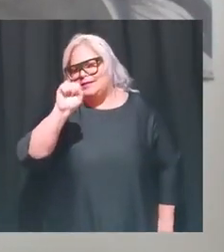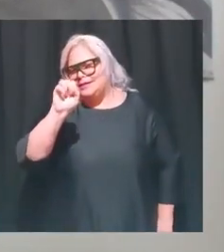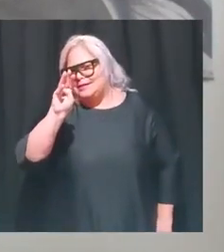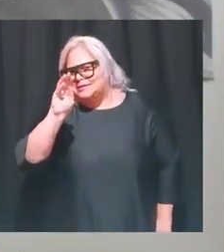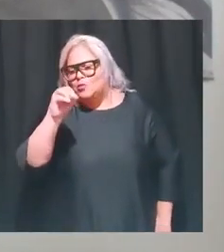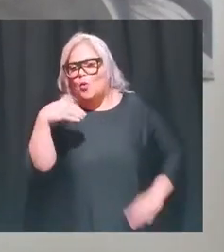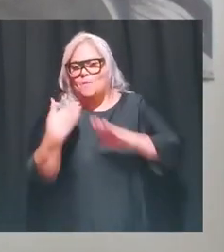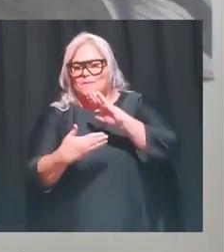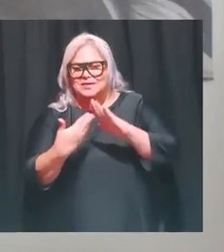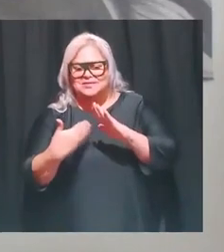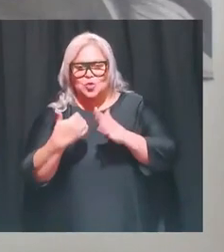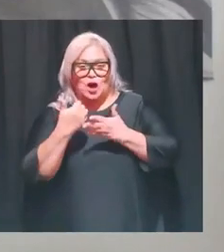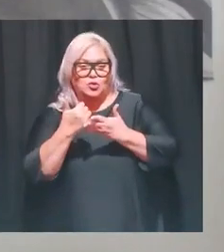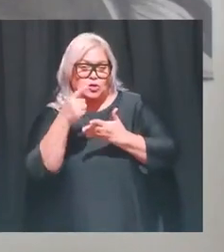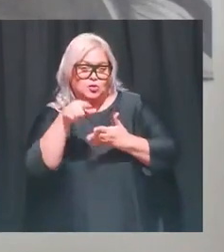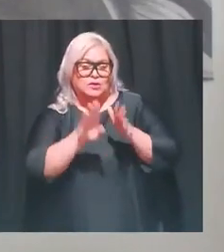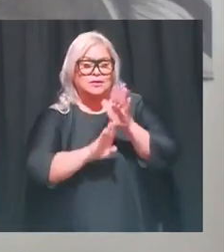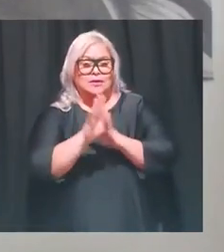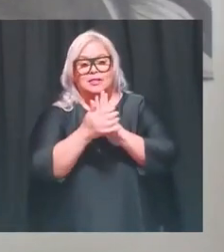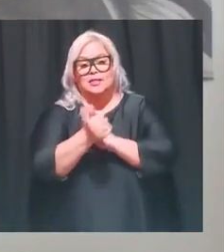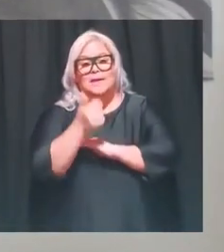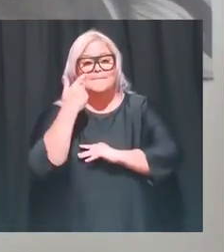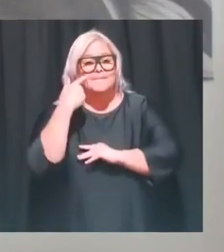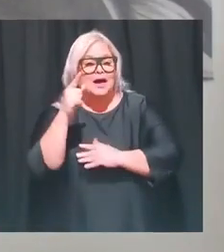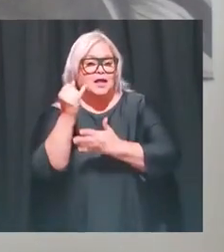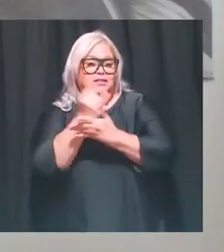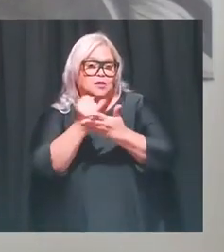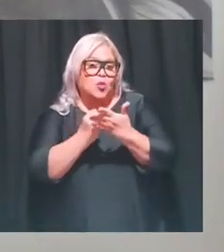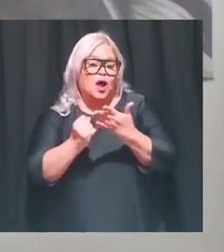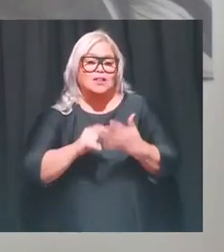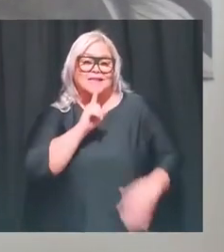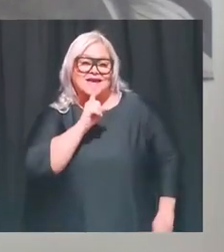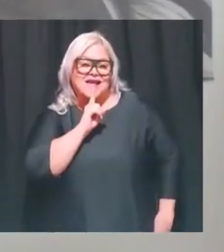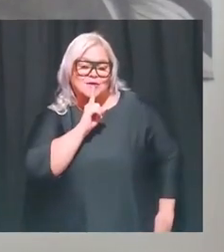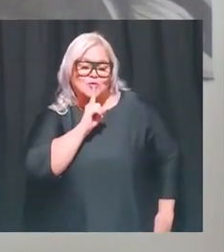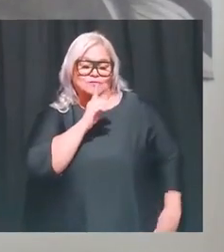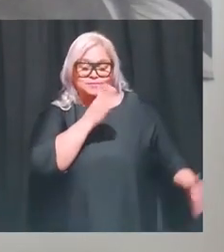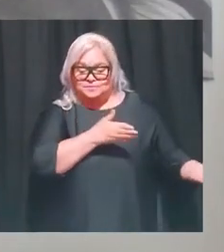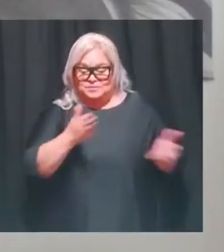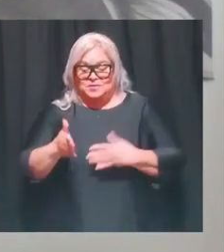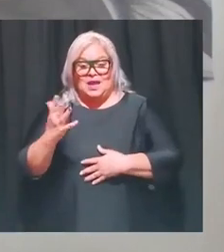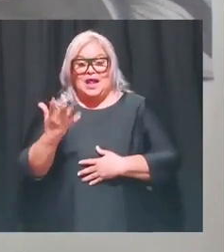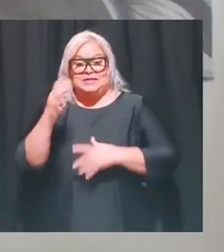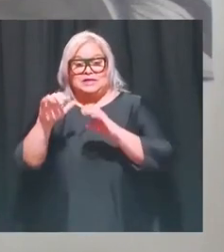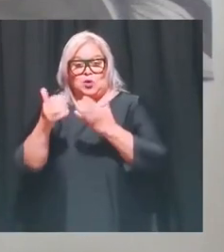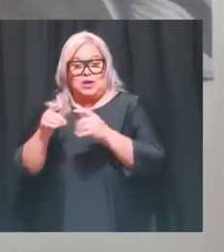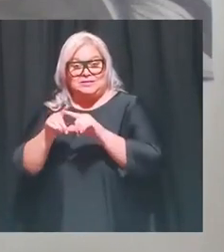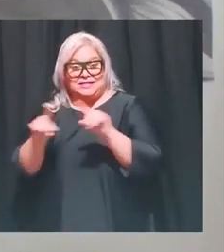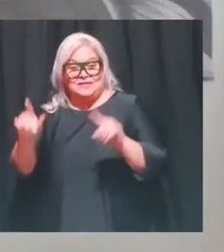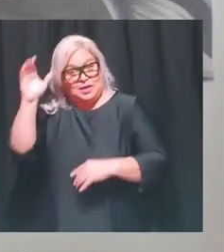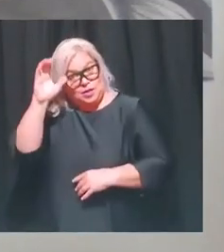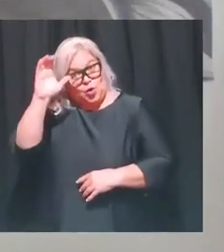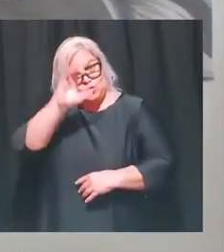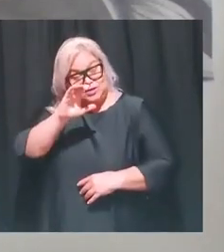observando. Ya ahora las últimas cinco clases van a ser unos conceptos bien distintos. La